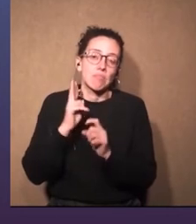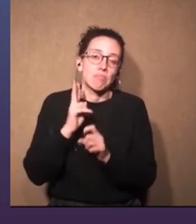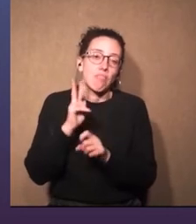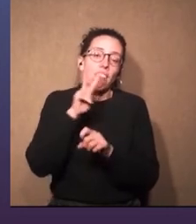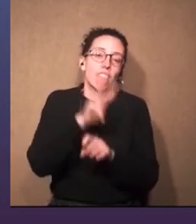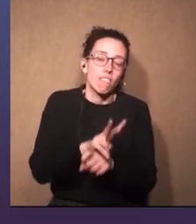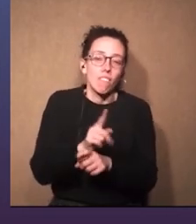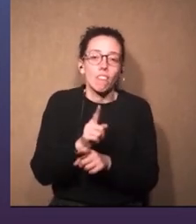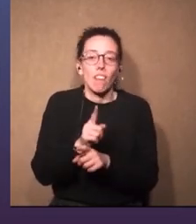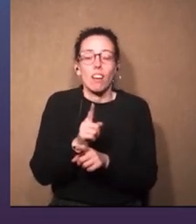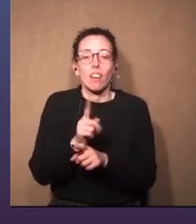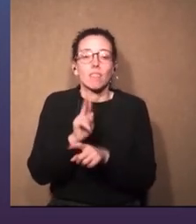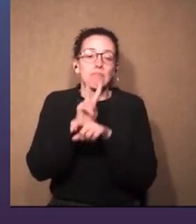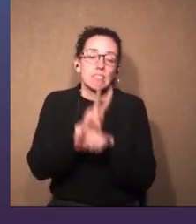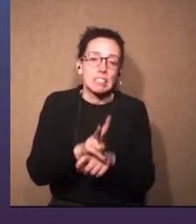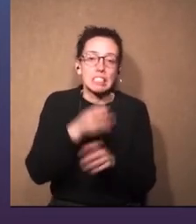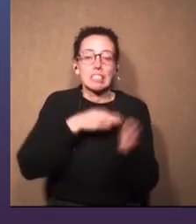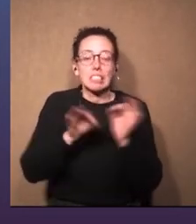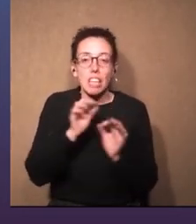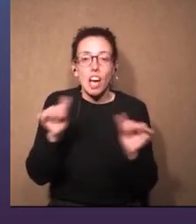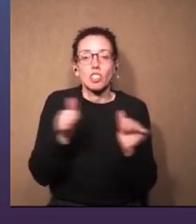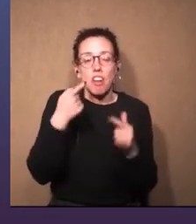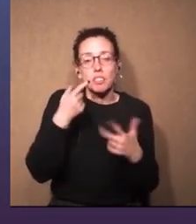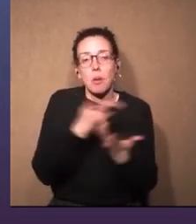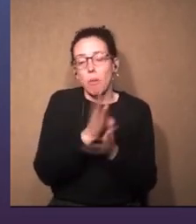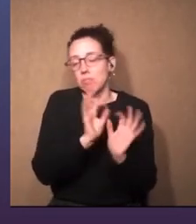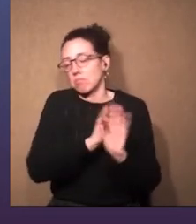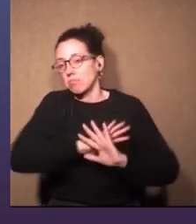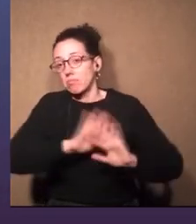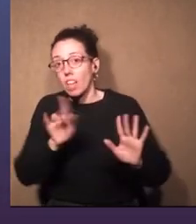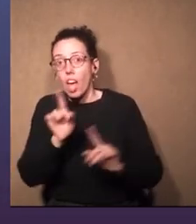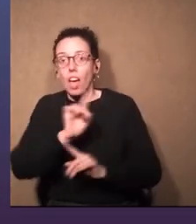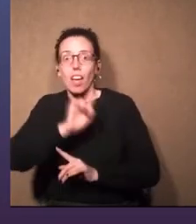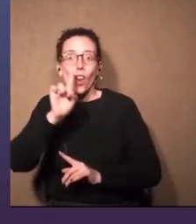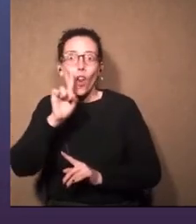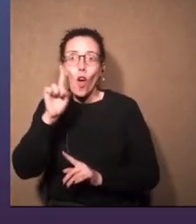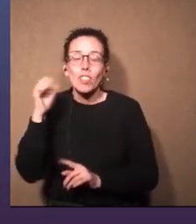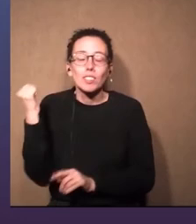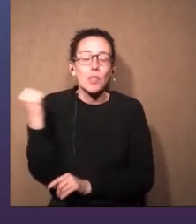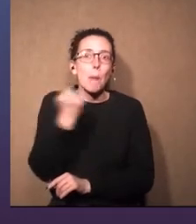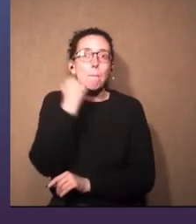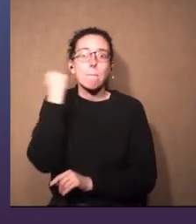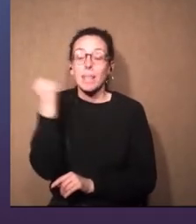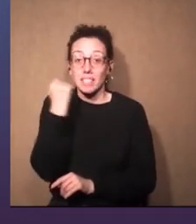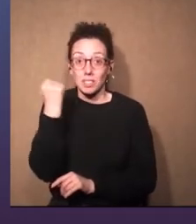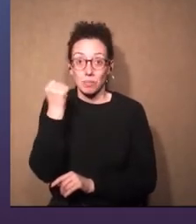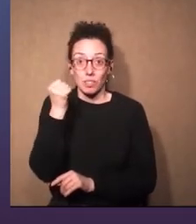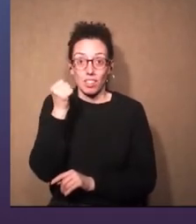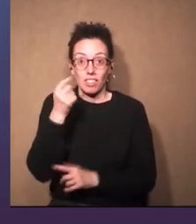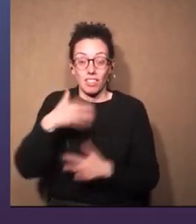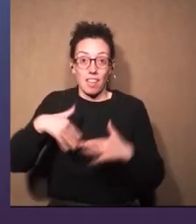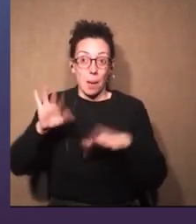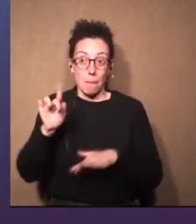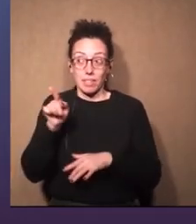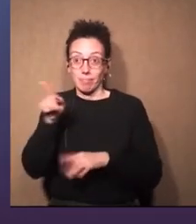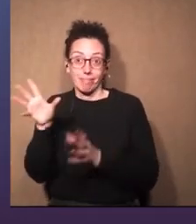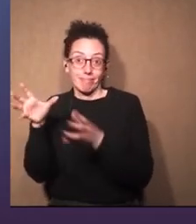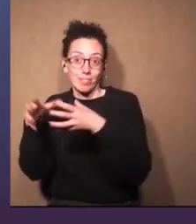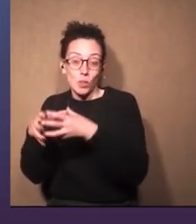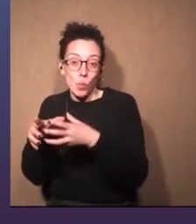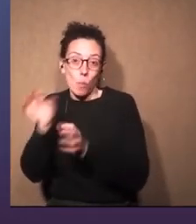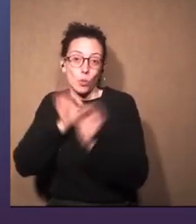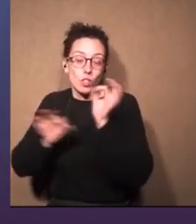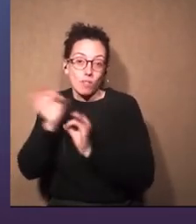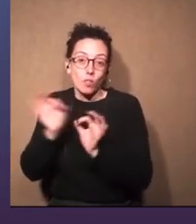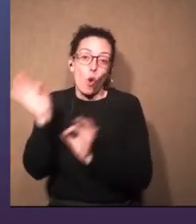gira o una fecha que bueno que hoy es esta mañana es otra sino que tal vez